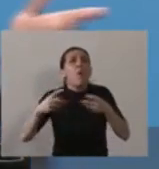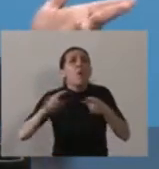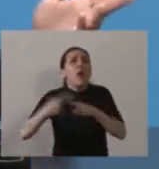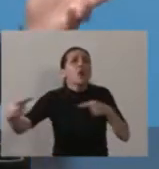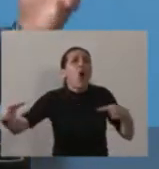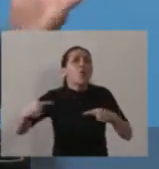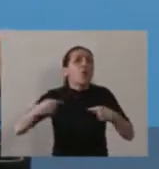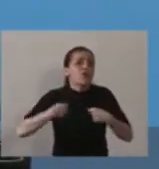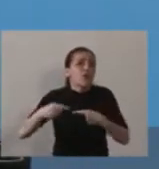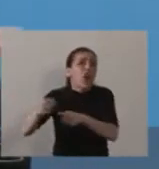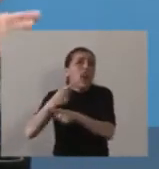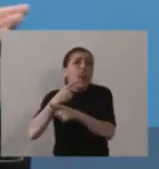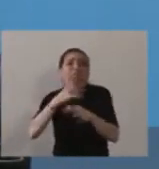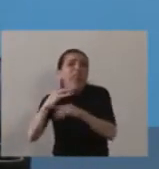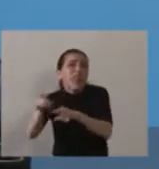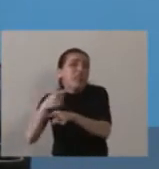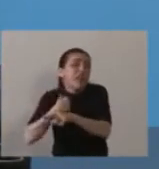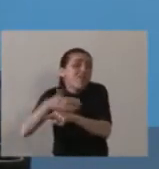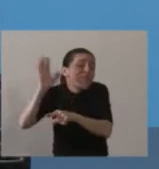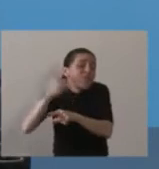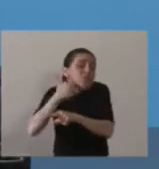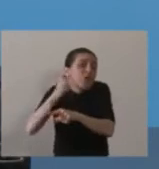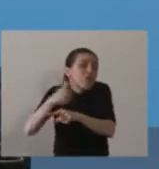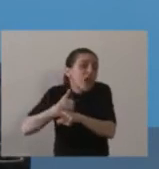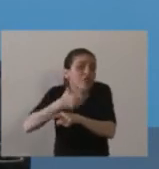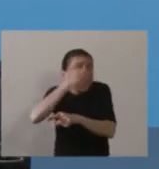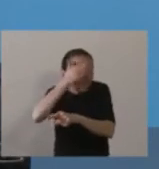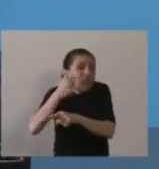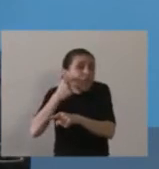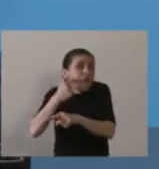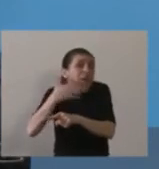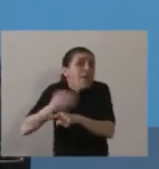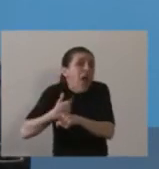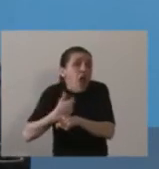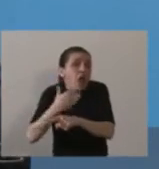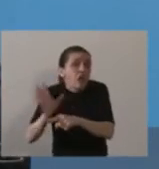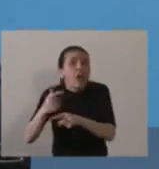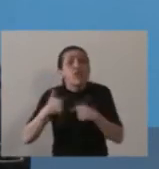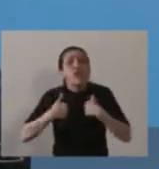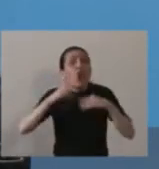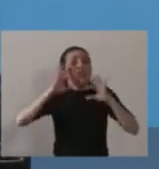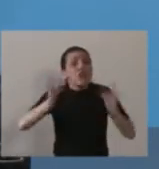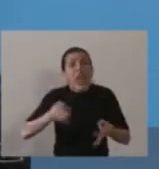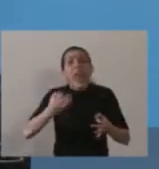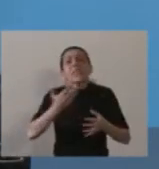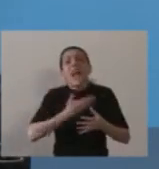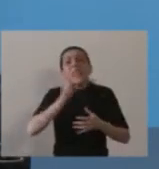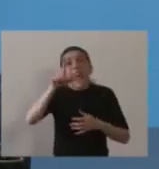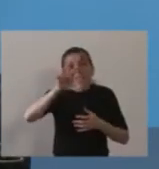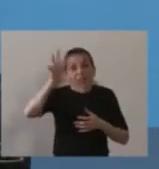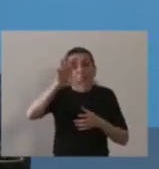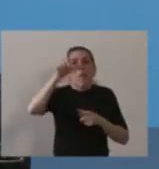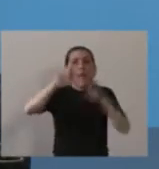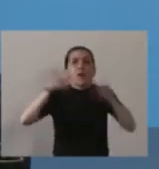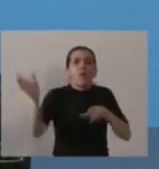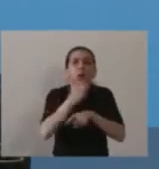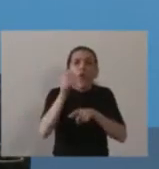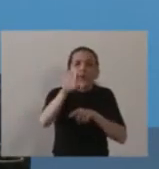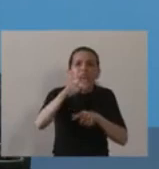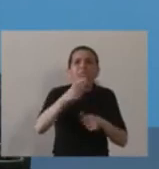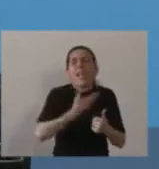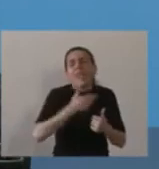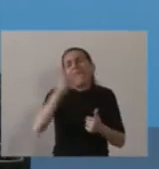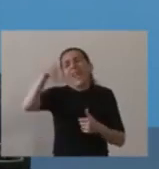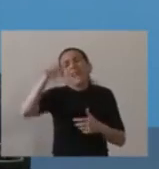lo sé, francamente no lo sé. Lo que yo estoy seguro es que los santafesinos y los productores de santafesinos, los productores agrícolas deben estar